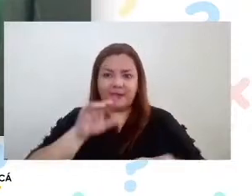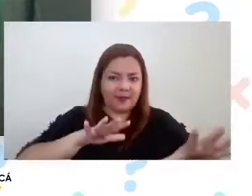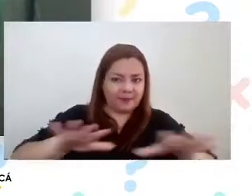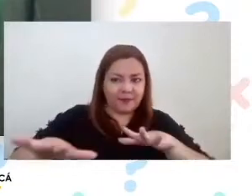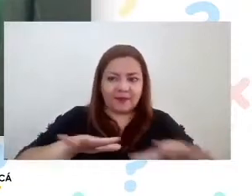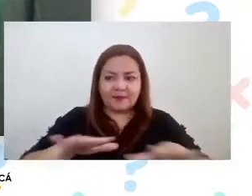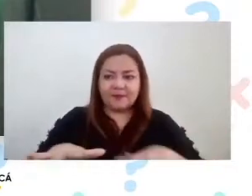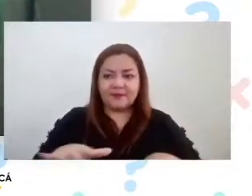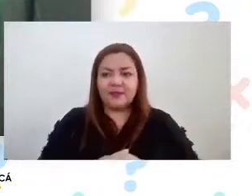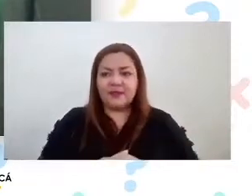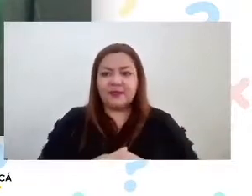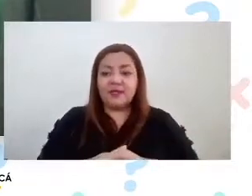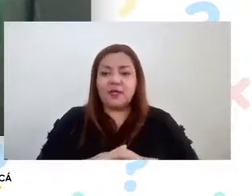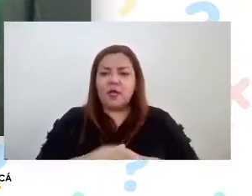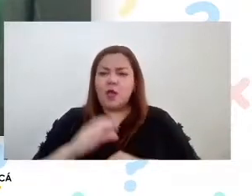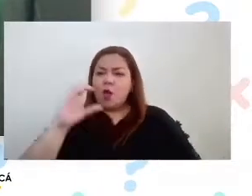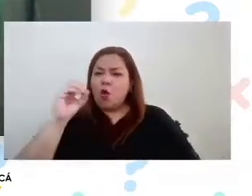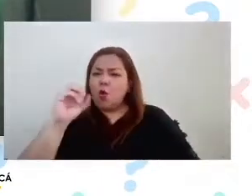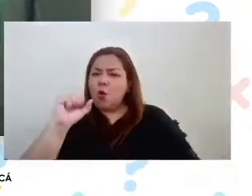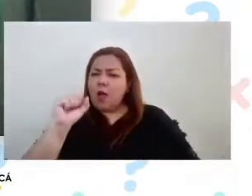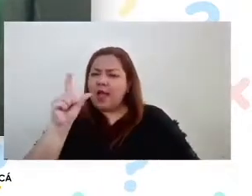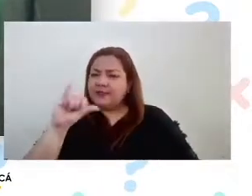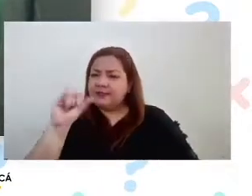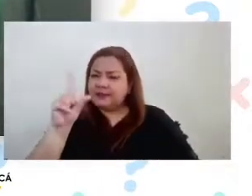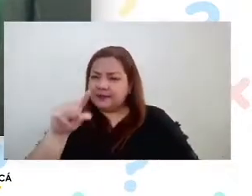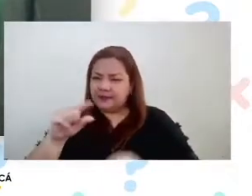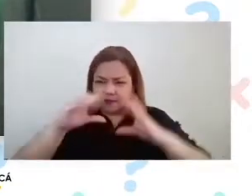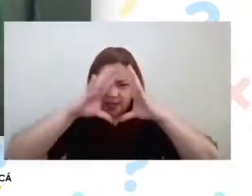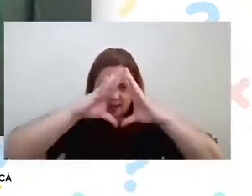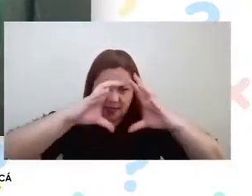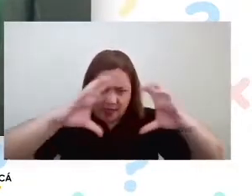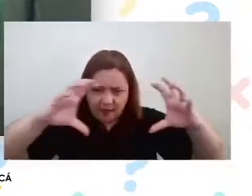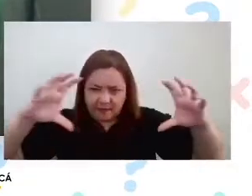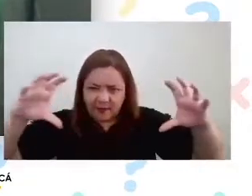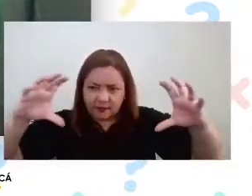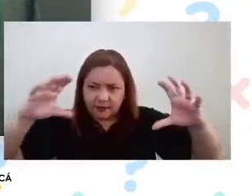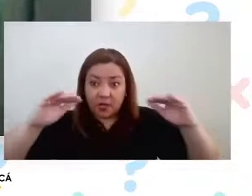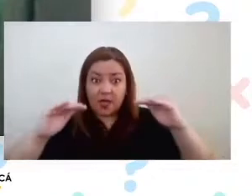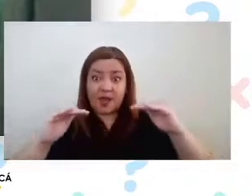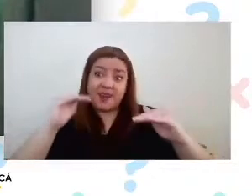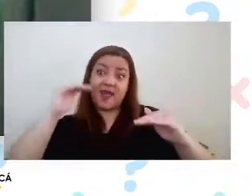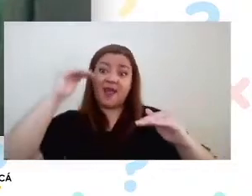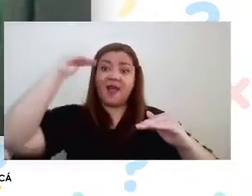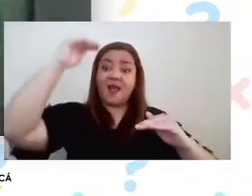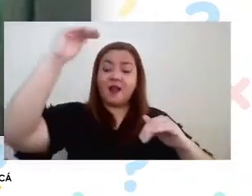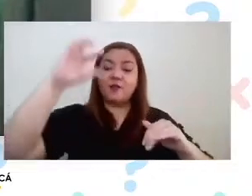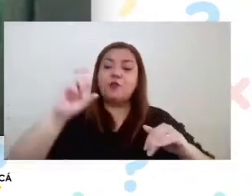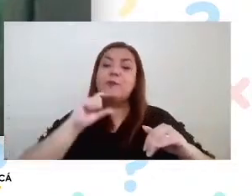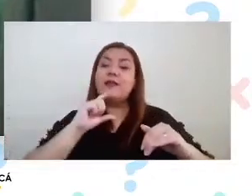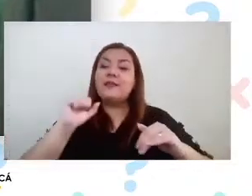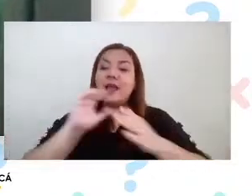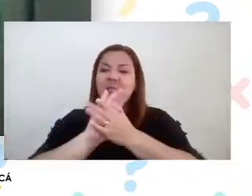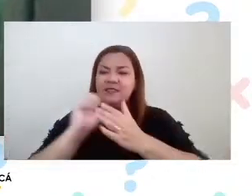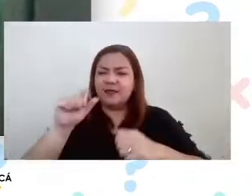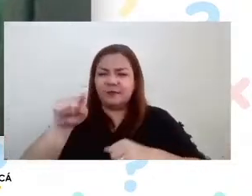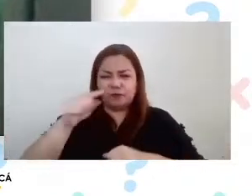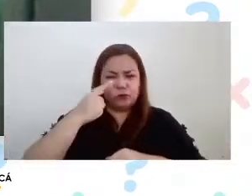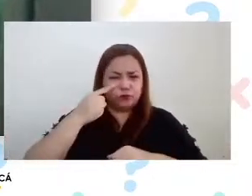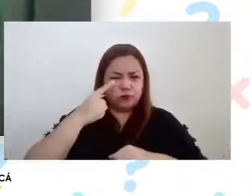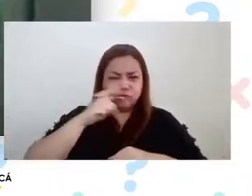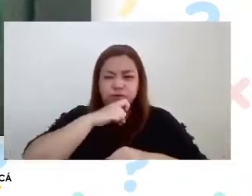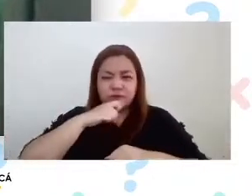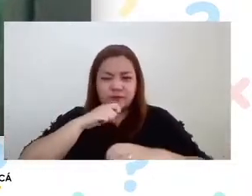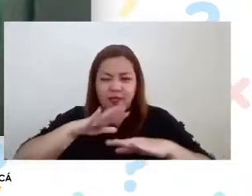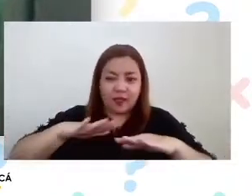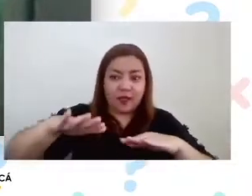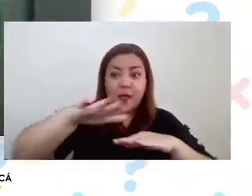El oasis de niebla Alto Patache se encuentra en el desierto de Atacama, conocido por su notable aridez. Aún así, está lleno de